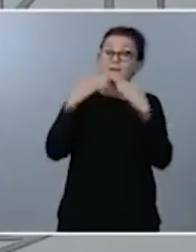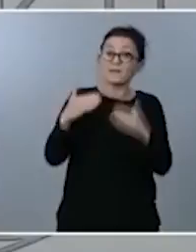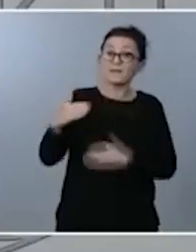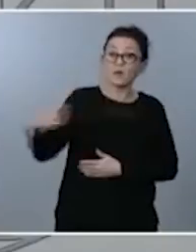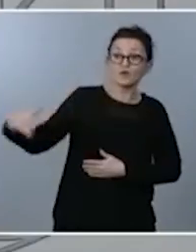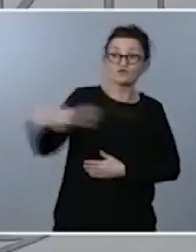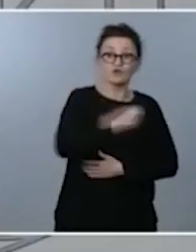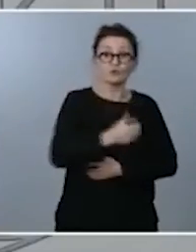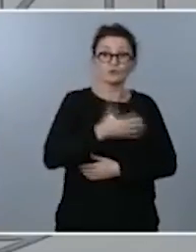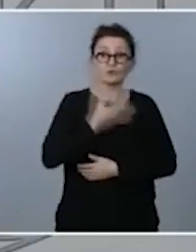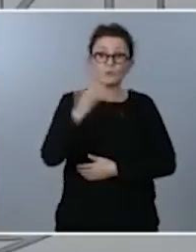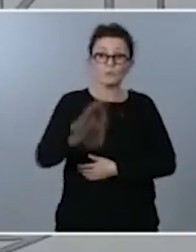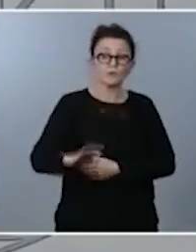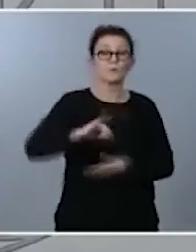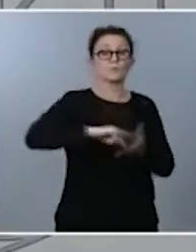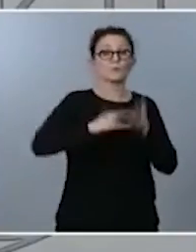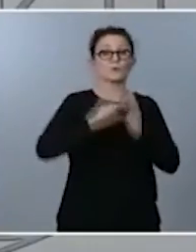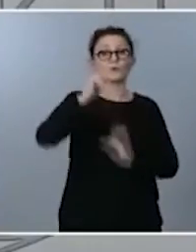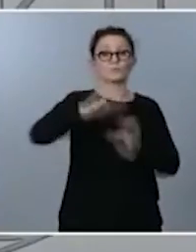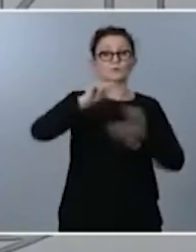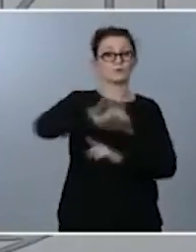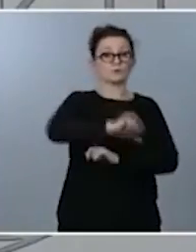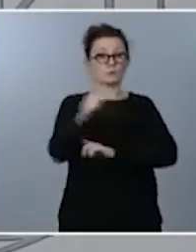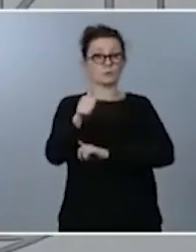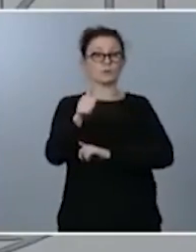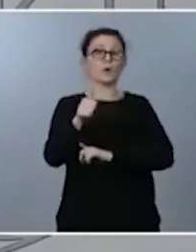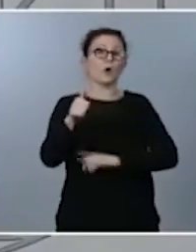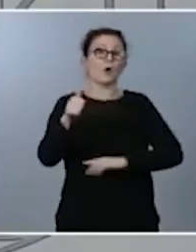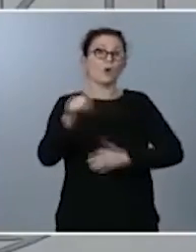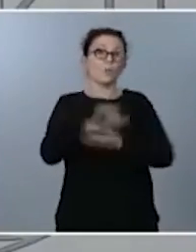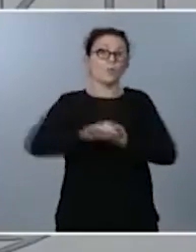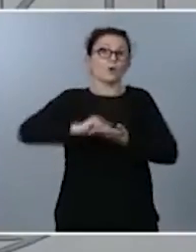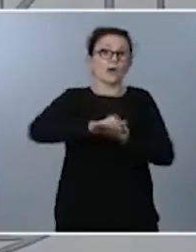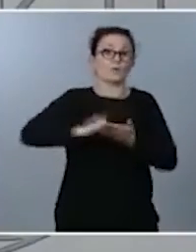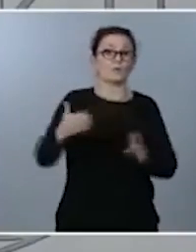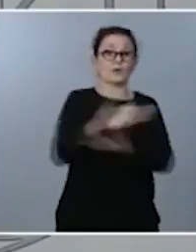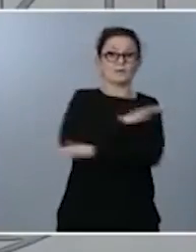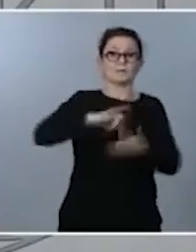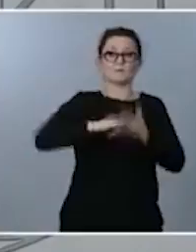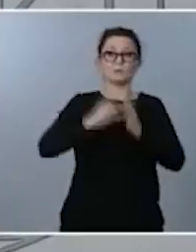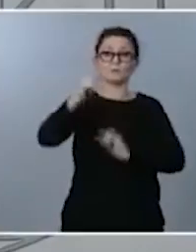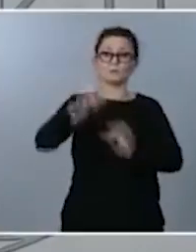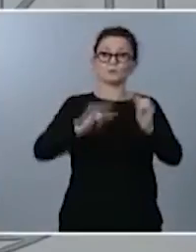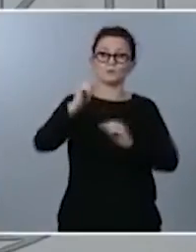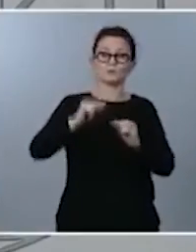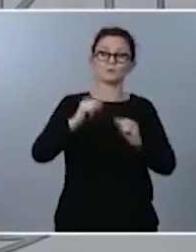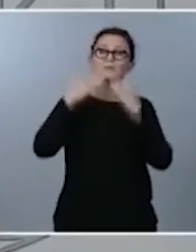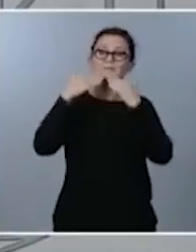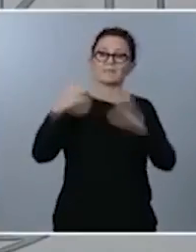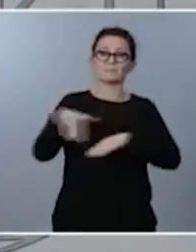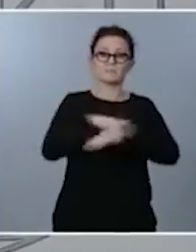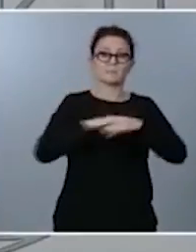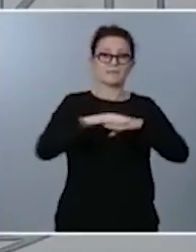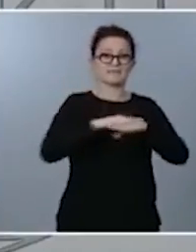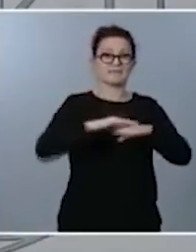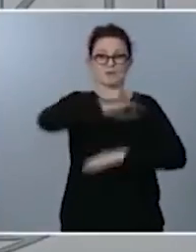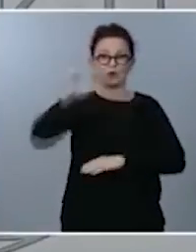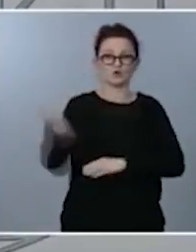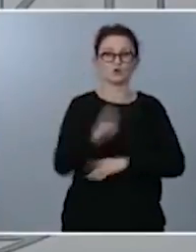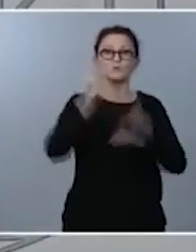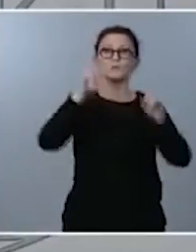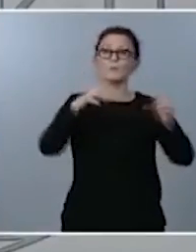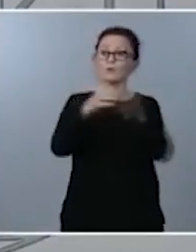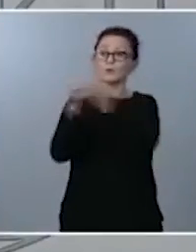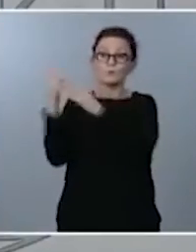proyecto de presupuesto al menos este borrador de anteproyectos de presupuesto a los ministerios al conjunto de formaciones políticas